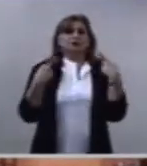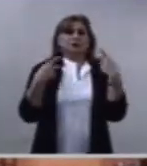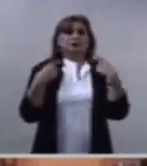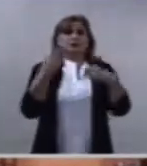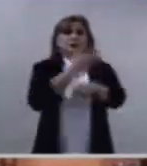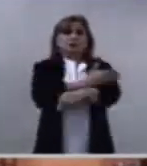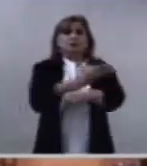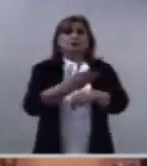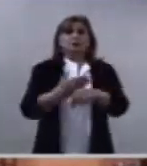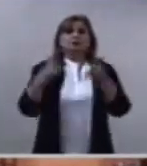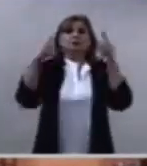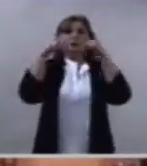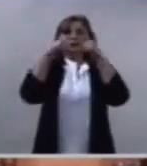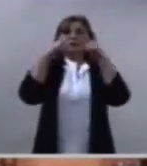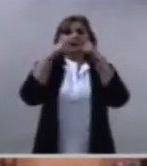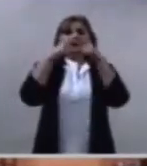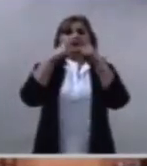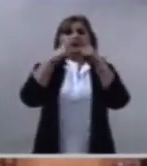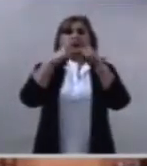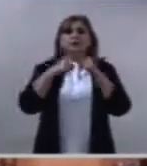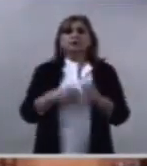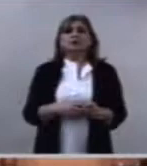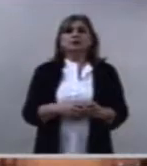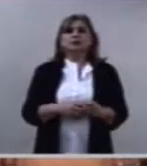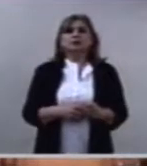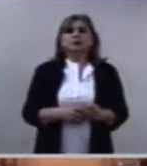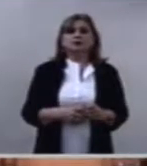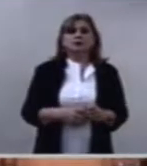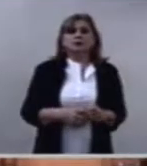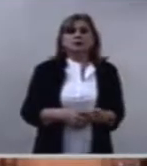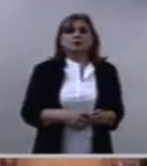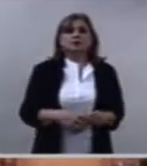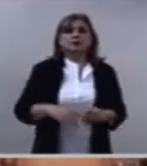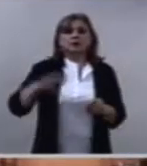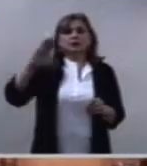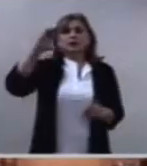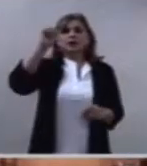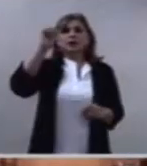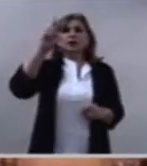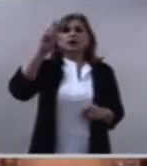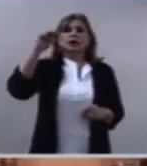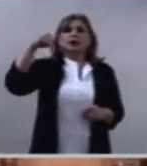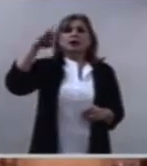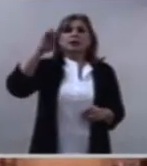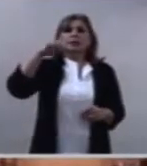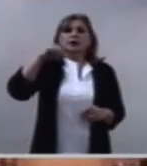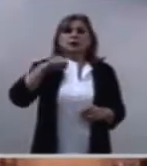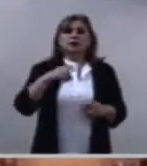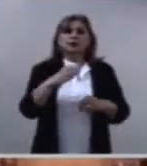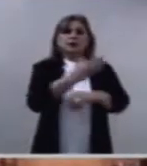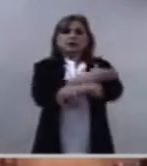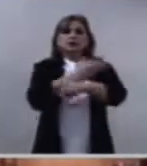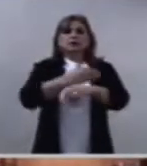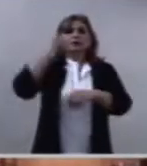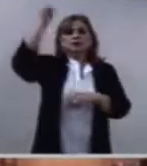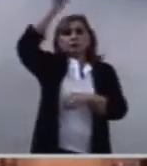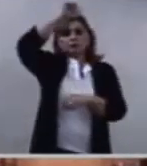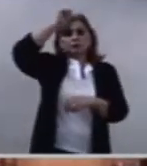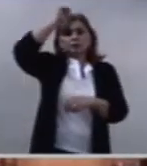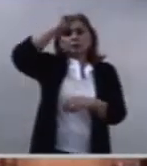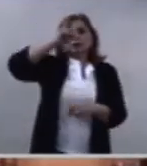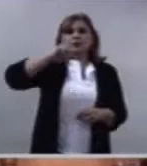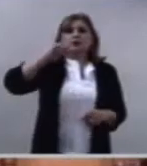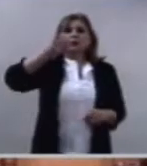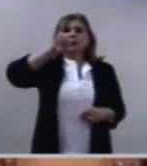comunidad parroquial del Carmen Urdiales que vienen con su párroco el Padre Javier.